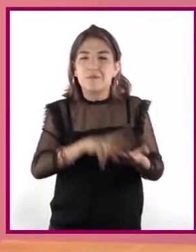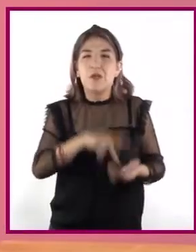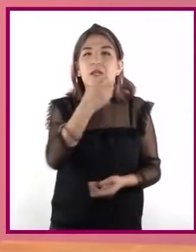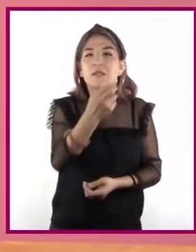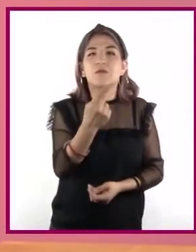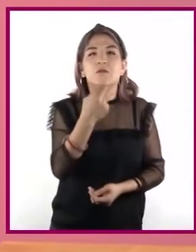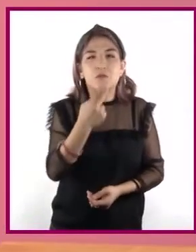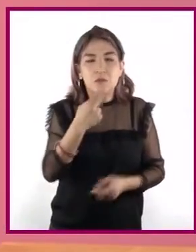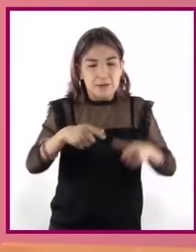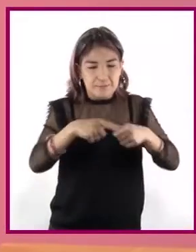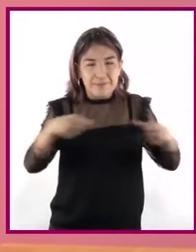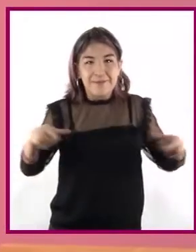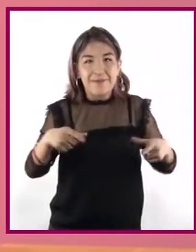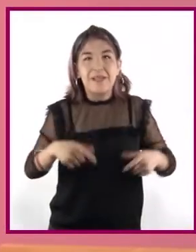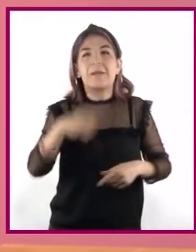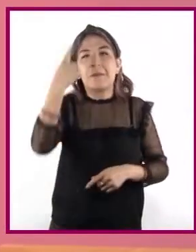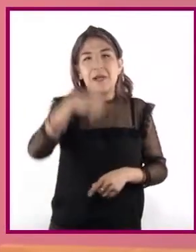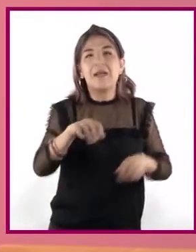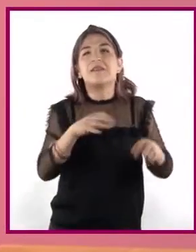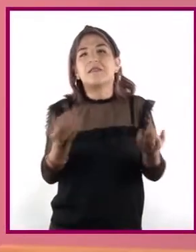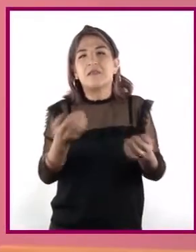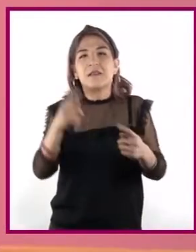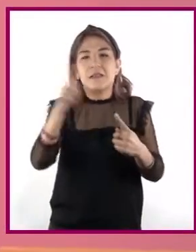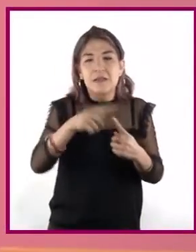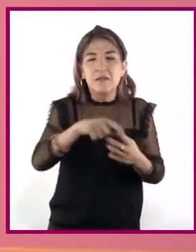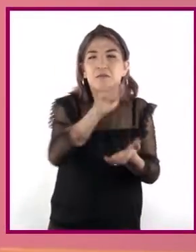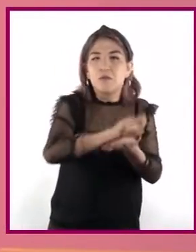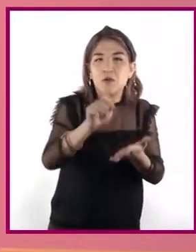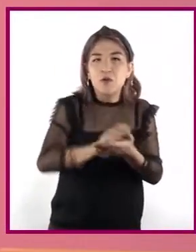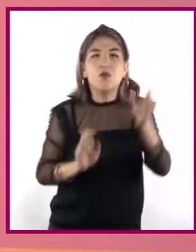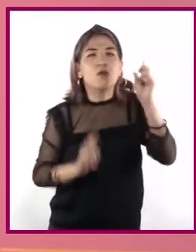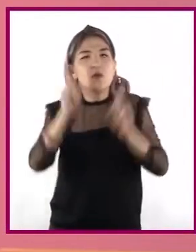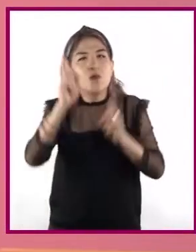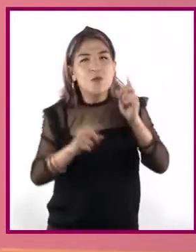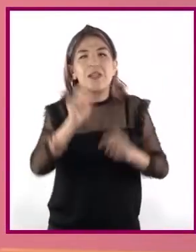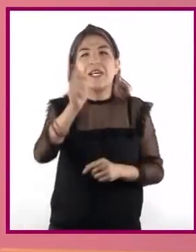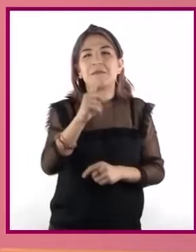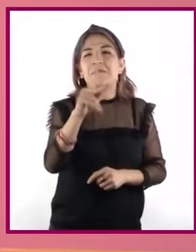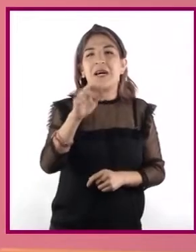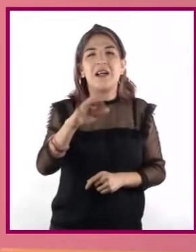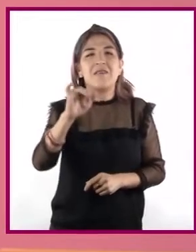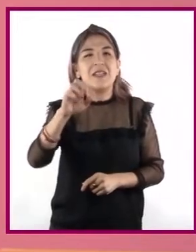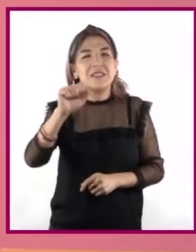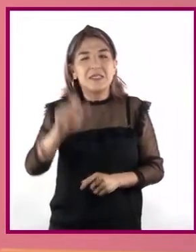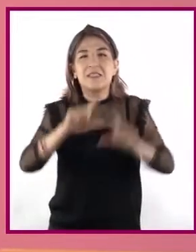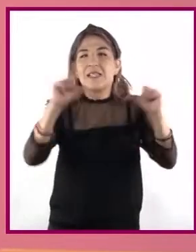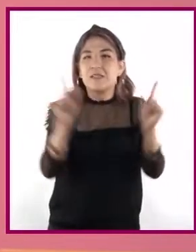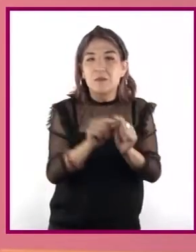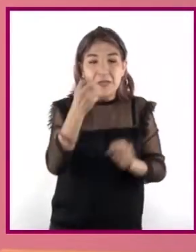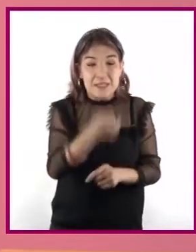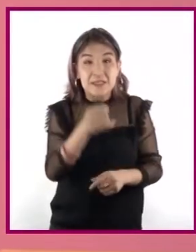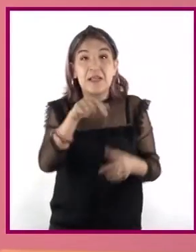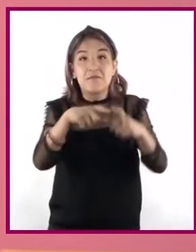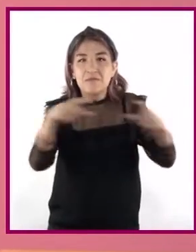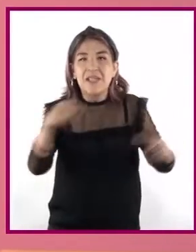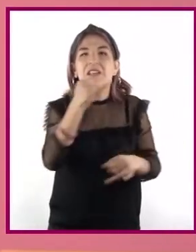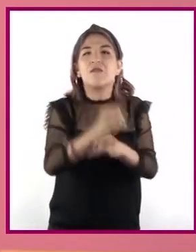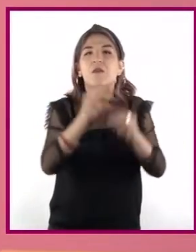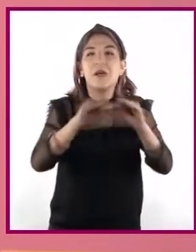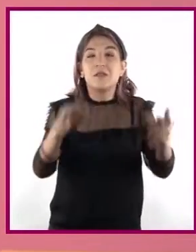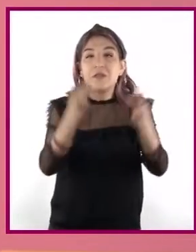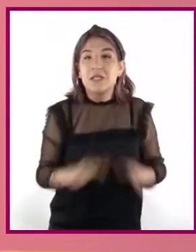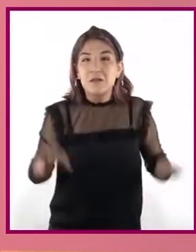utilidad de las fichas de trabajo, textuales, de paráfrasis o de resumen para concentrar información importante y